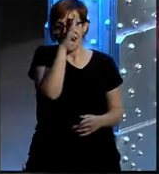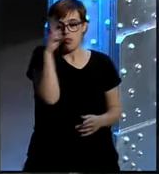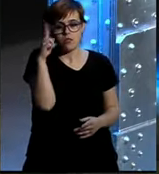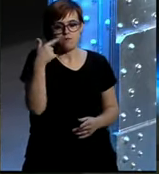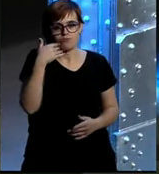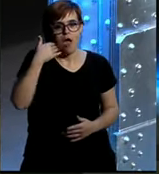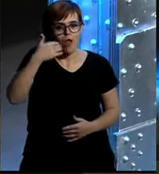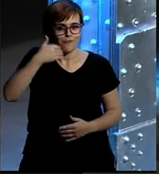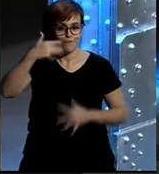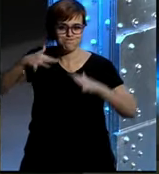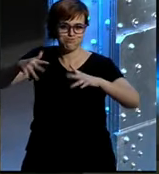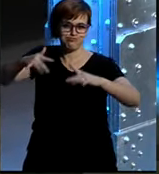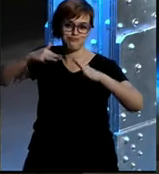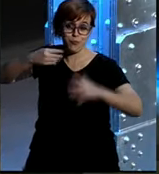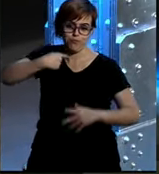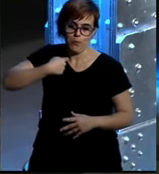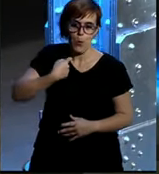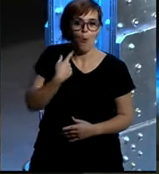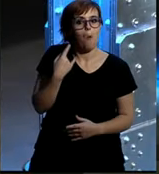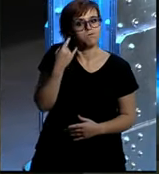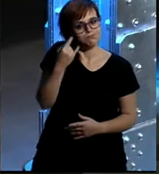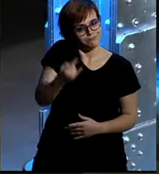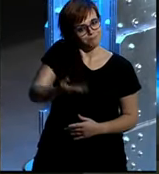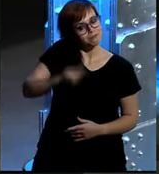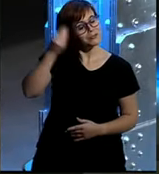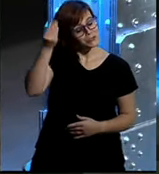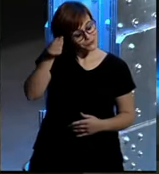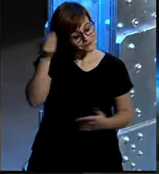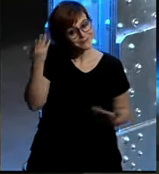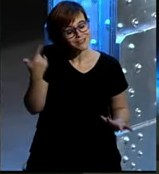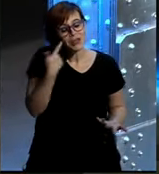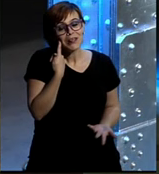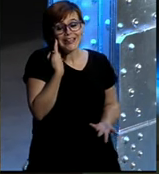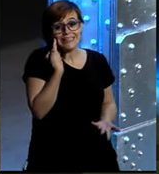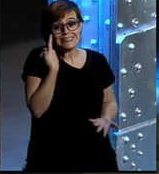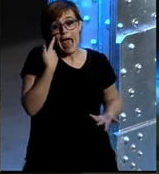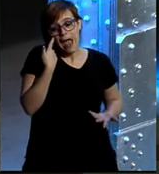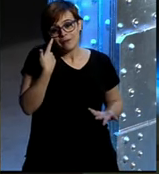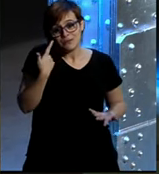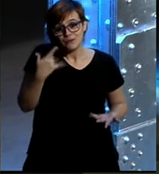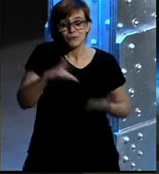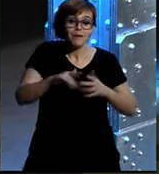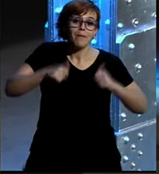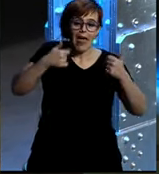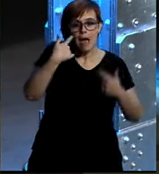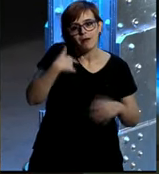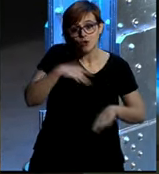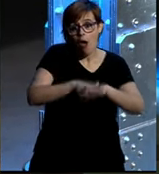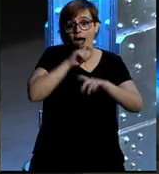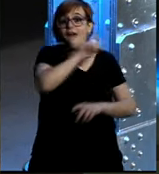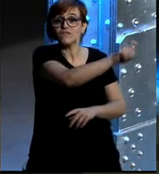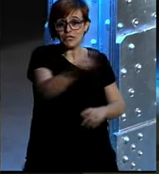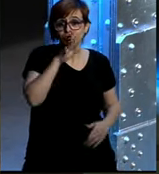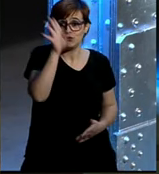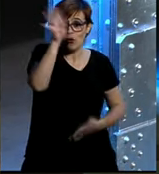partidazo en toda regla y creo en este sentido que muchos de vosotros antes de comenzar yo soy del Barça aviso